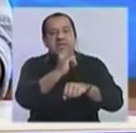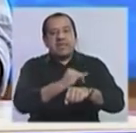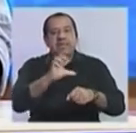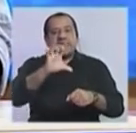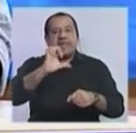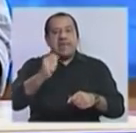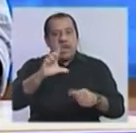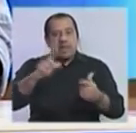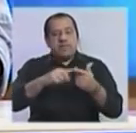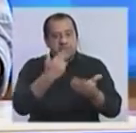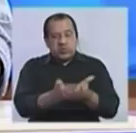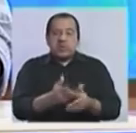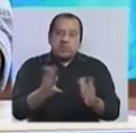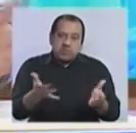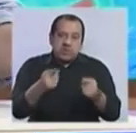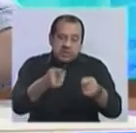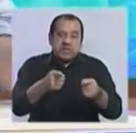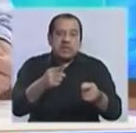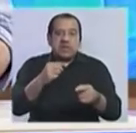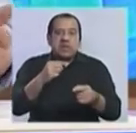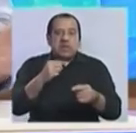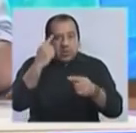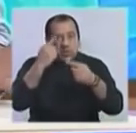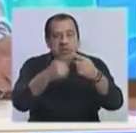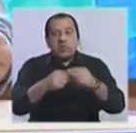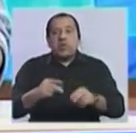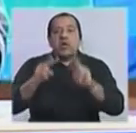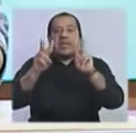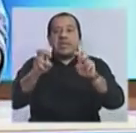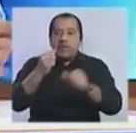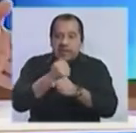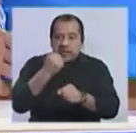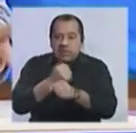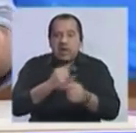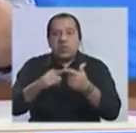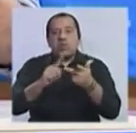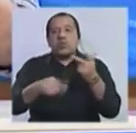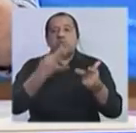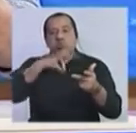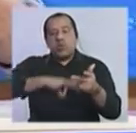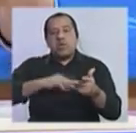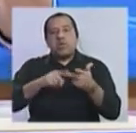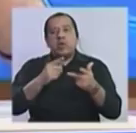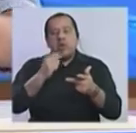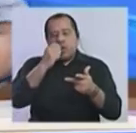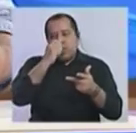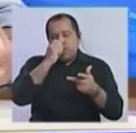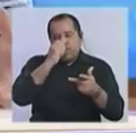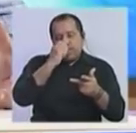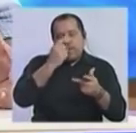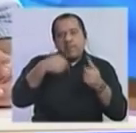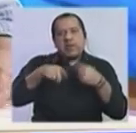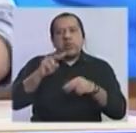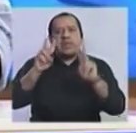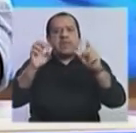dirección. También hay preocupación por los temas del empleo, de los salarios, pero en todo caso, en la clave de la